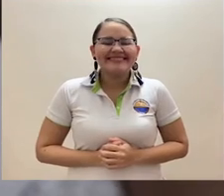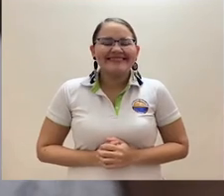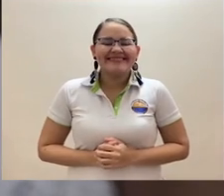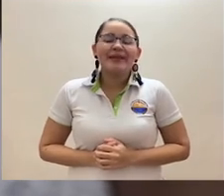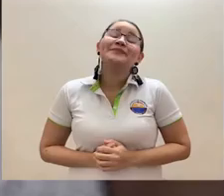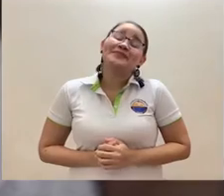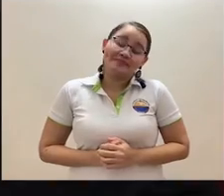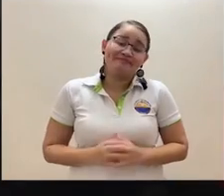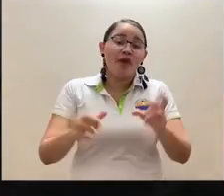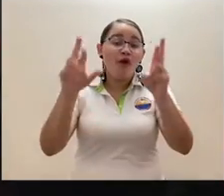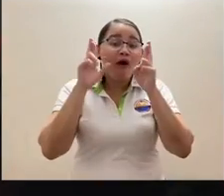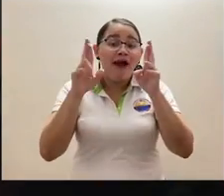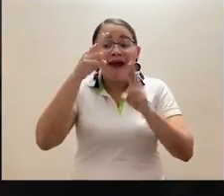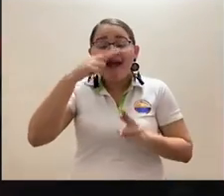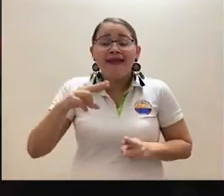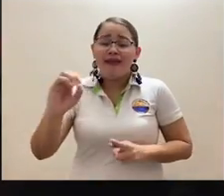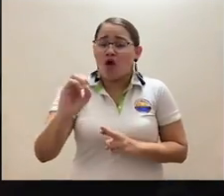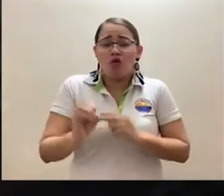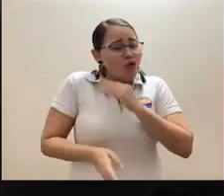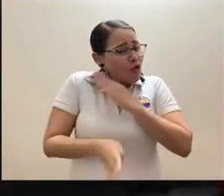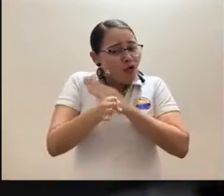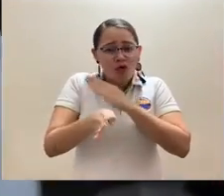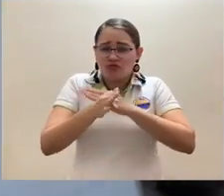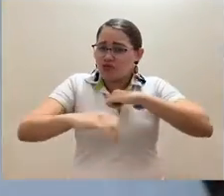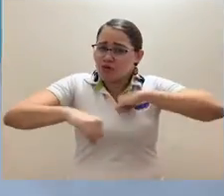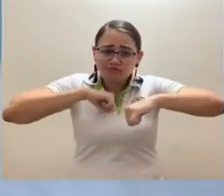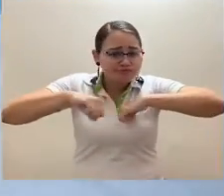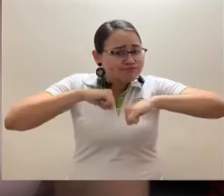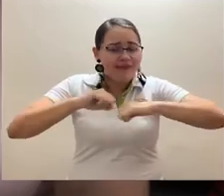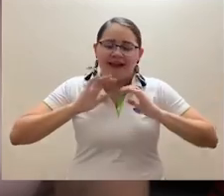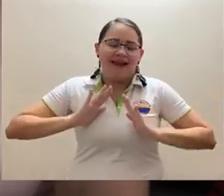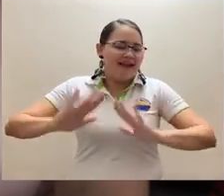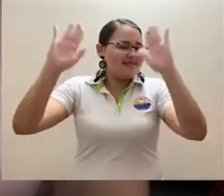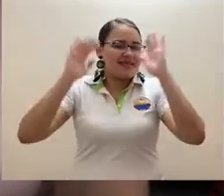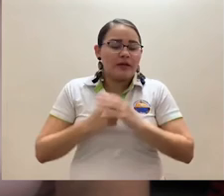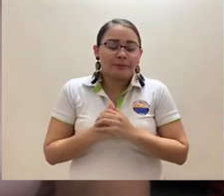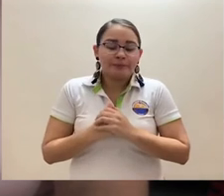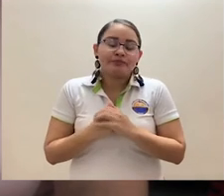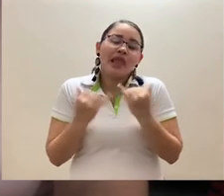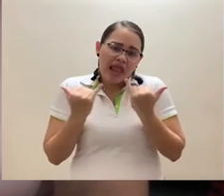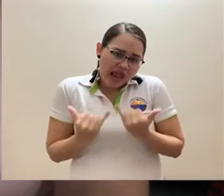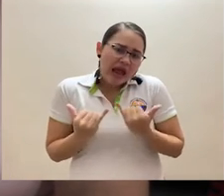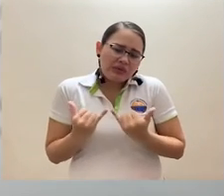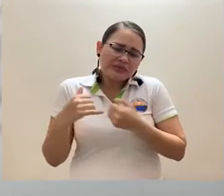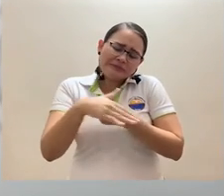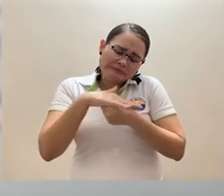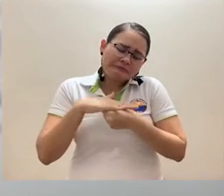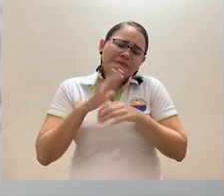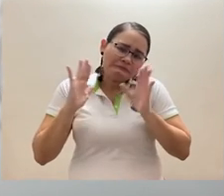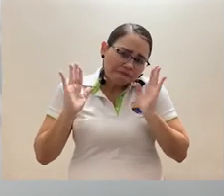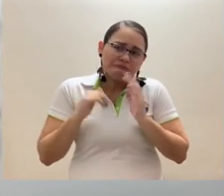Bueno, esperamos que nuestro hijo siga adelante como lo ha venido haciendo. Que en este momento, pues,